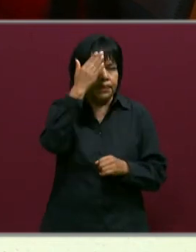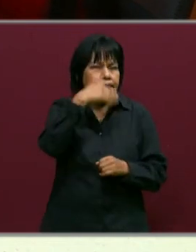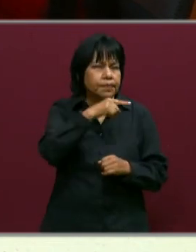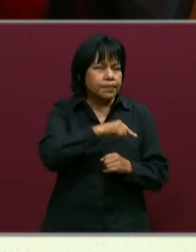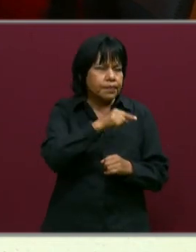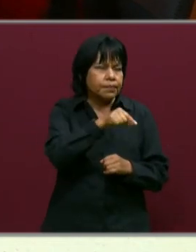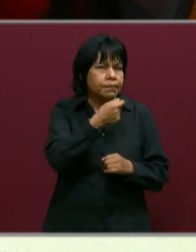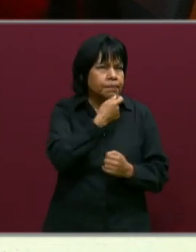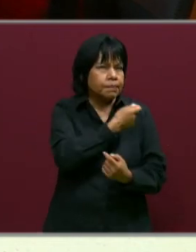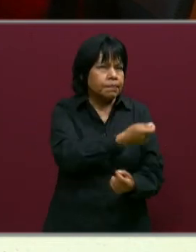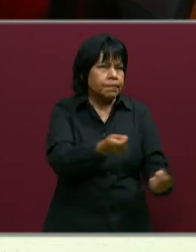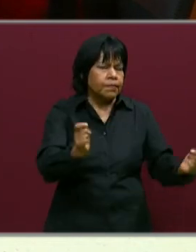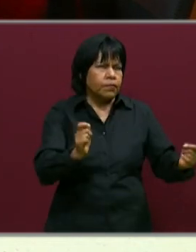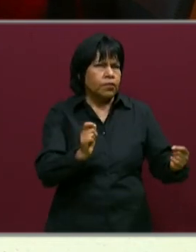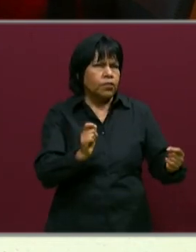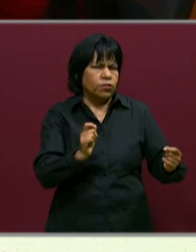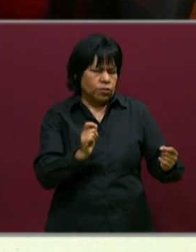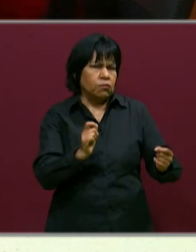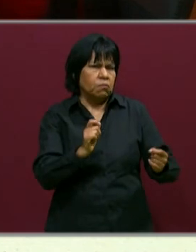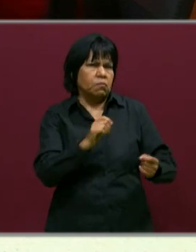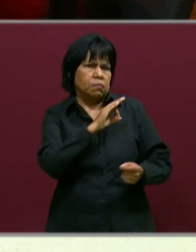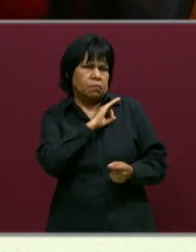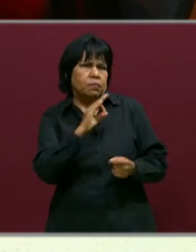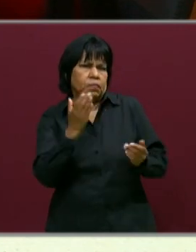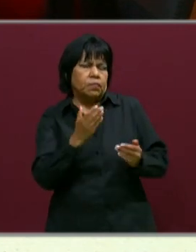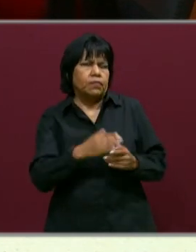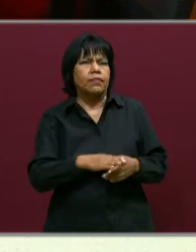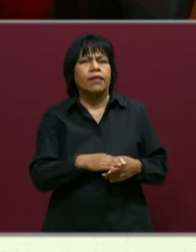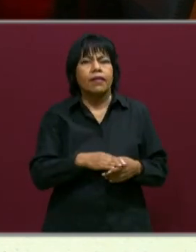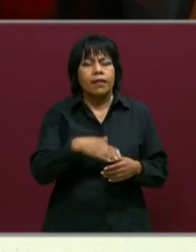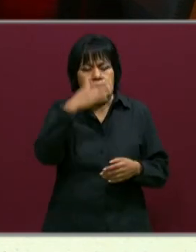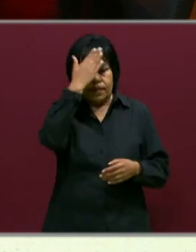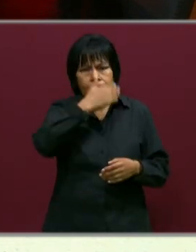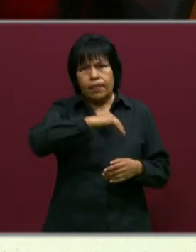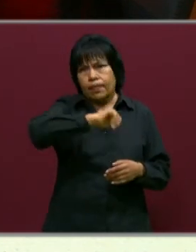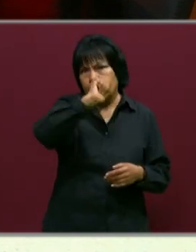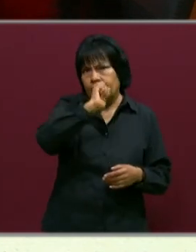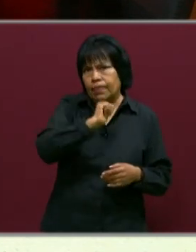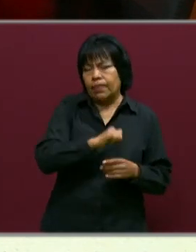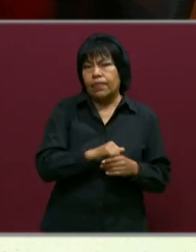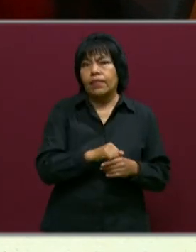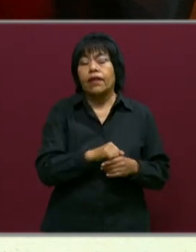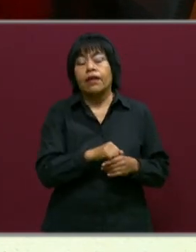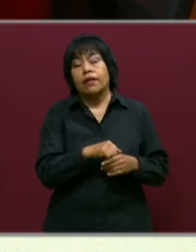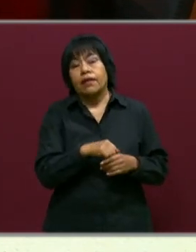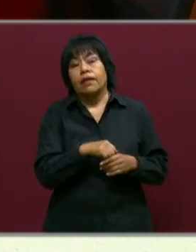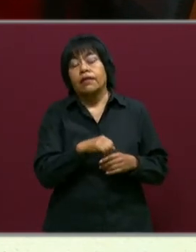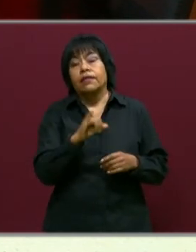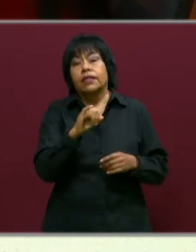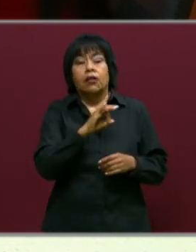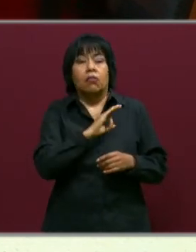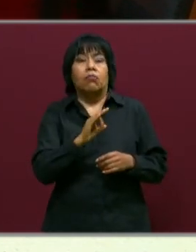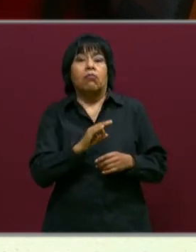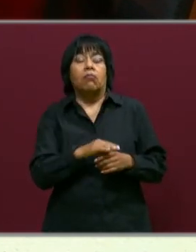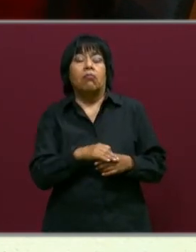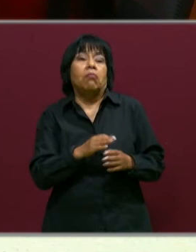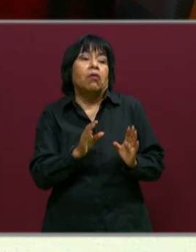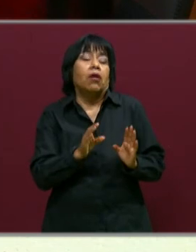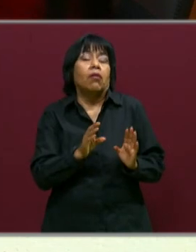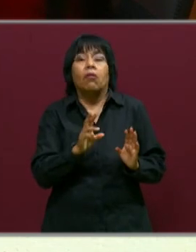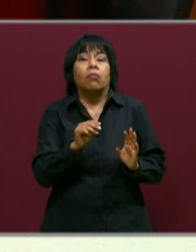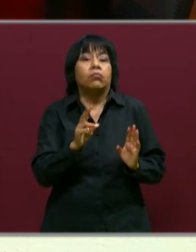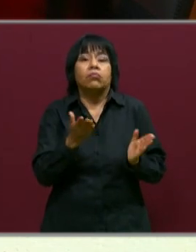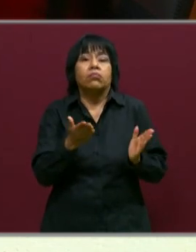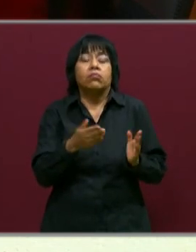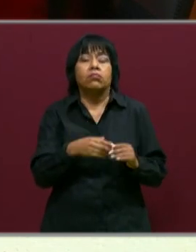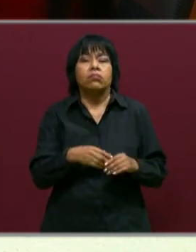cuenta si el niño ha logrado ese aprendizaje, no, si ha logrado esa competencia de